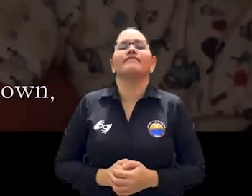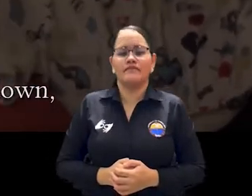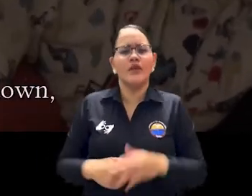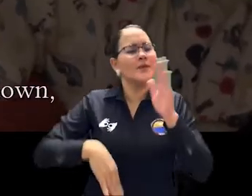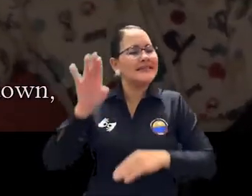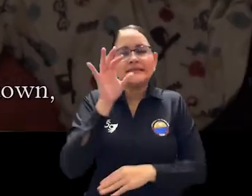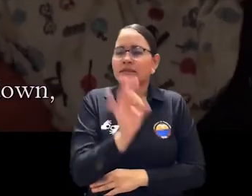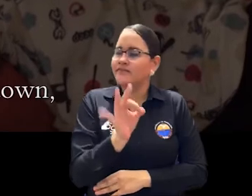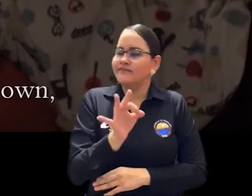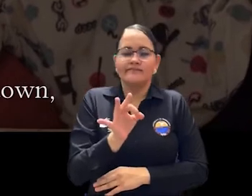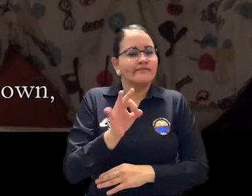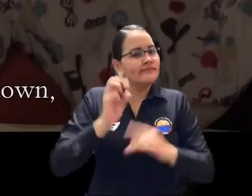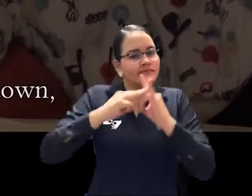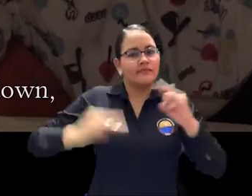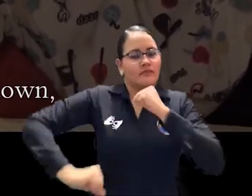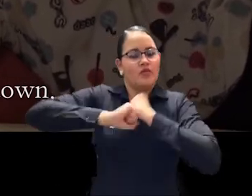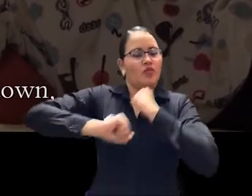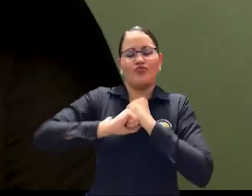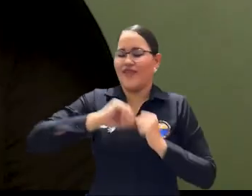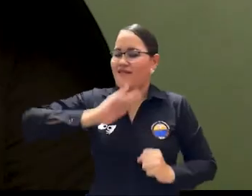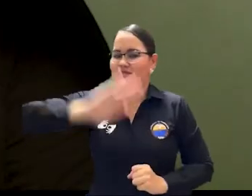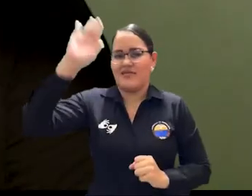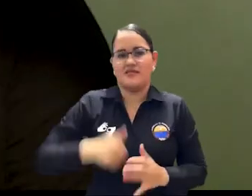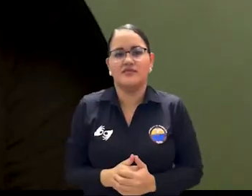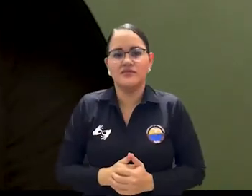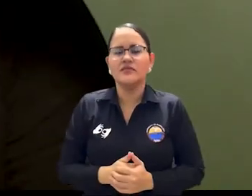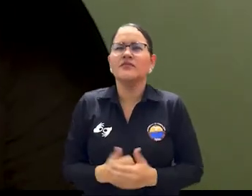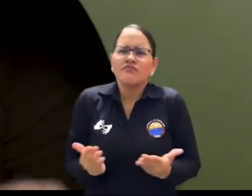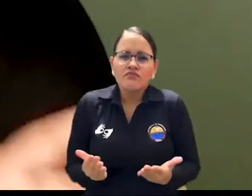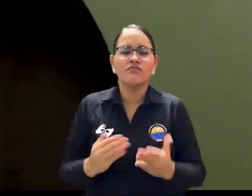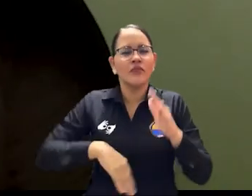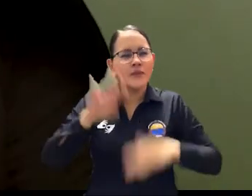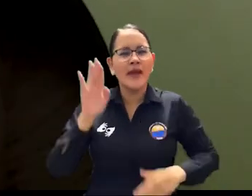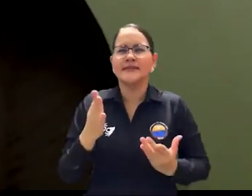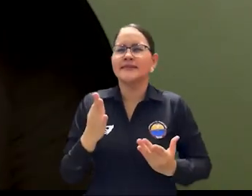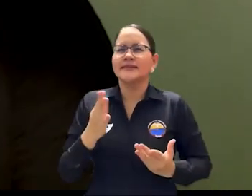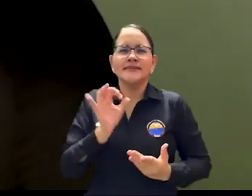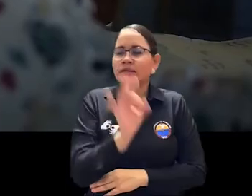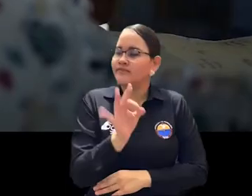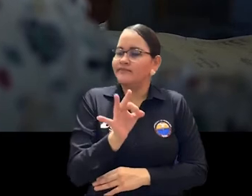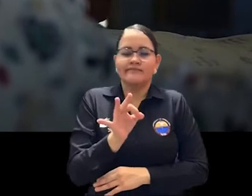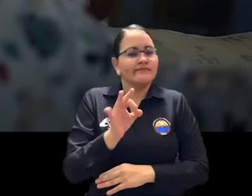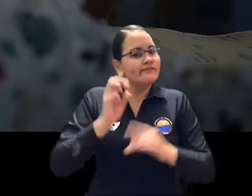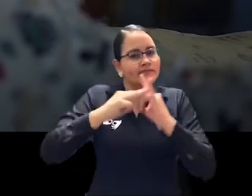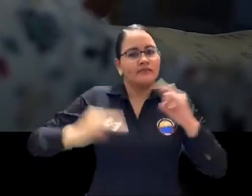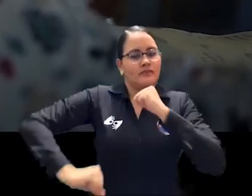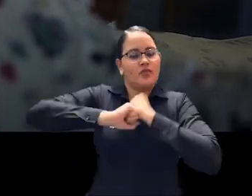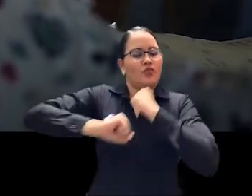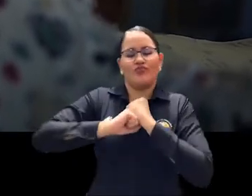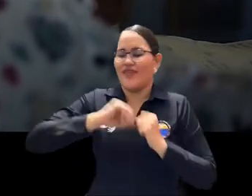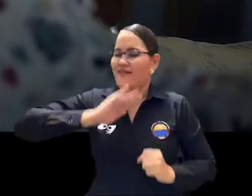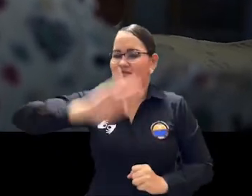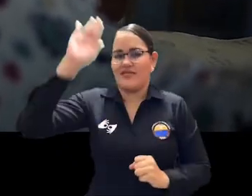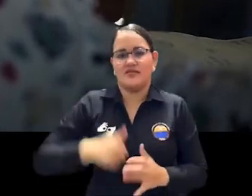Siempre recibió el apoyo de la universidad en cuanto a que estuvo siempre guiándonos en el desarrollo y la ejecución del